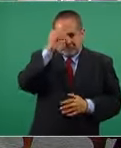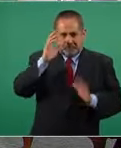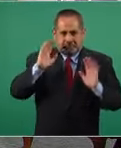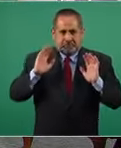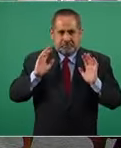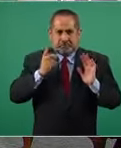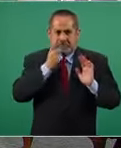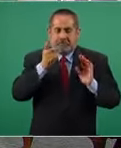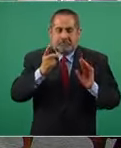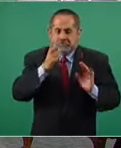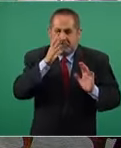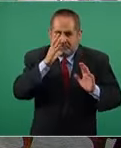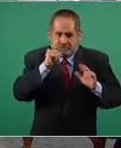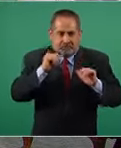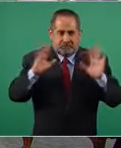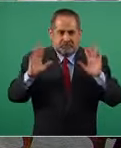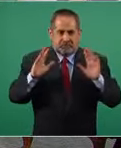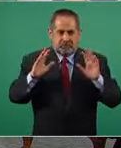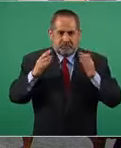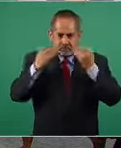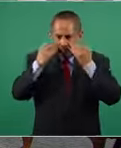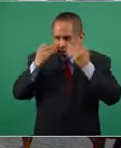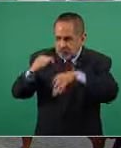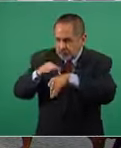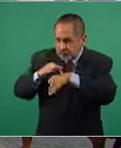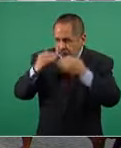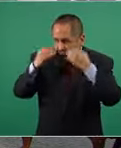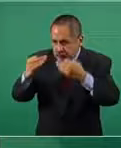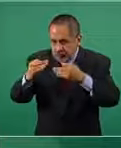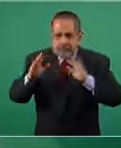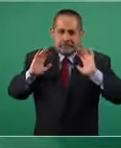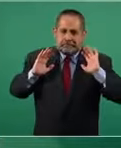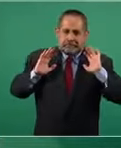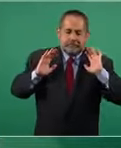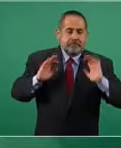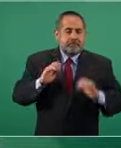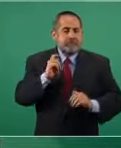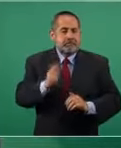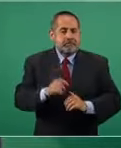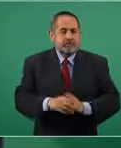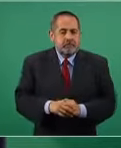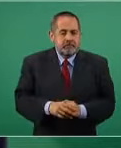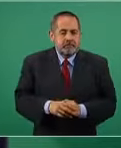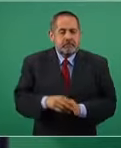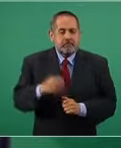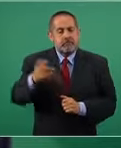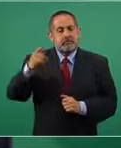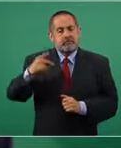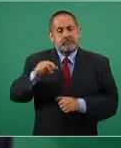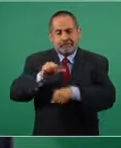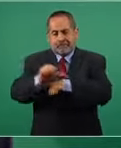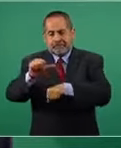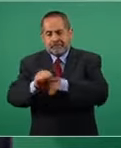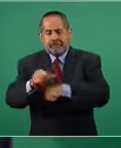decir más de lo que me consta que endeudaron